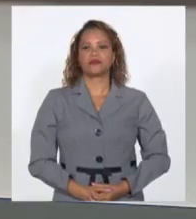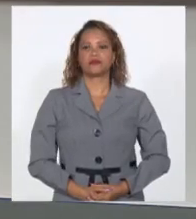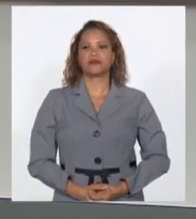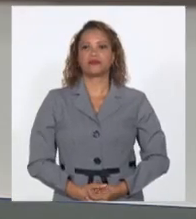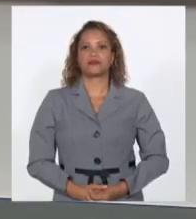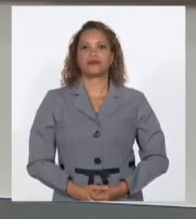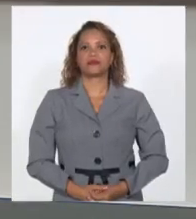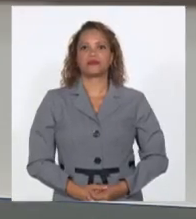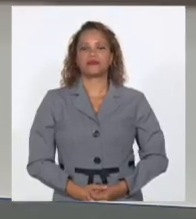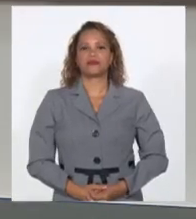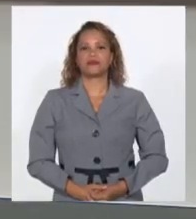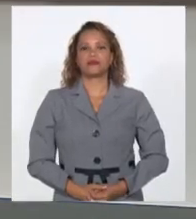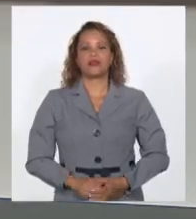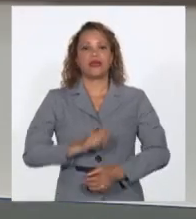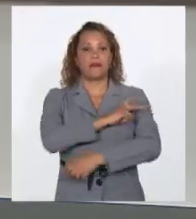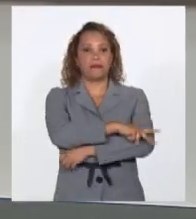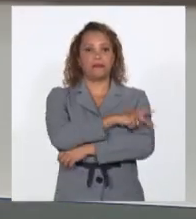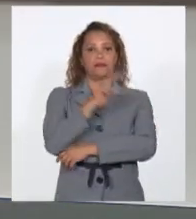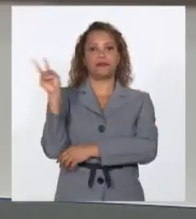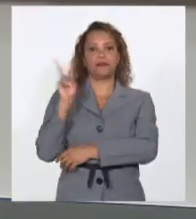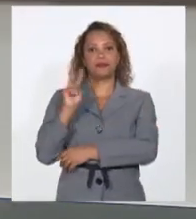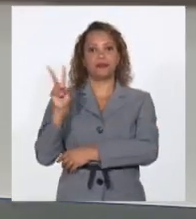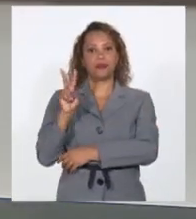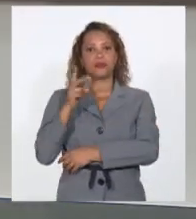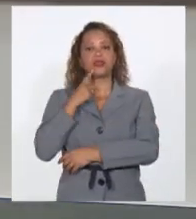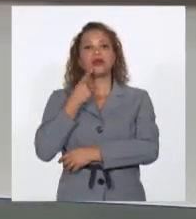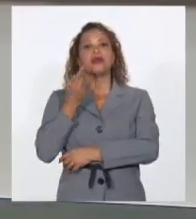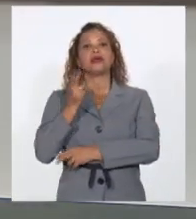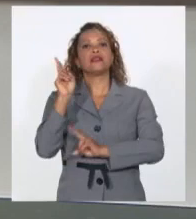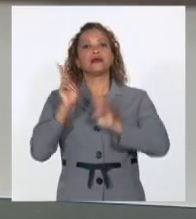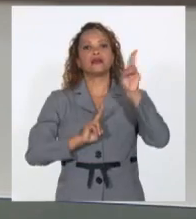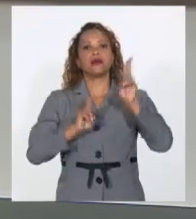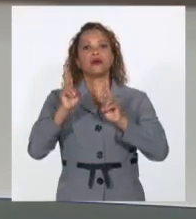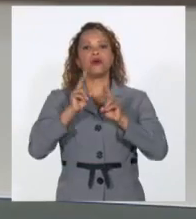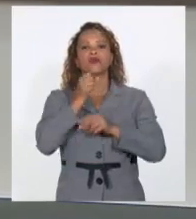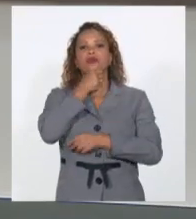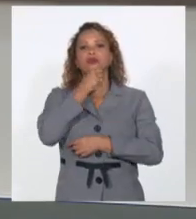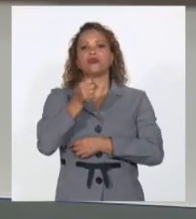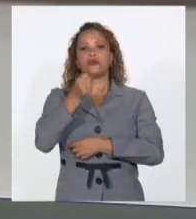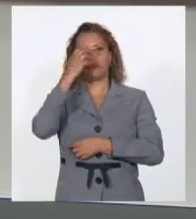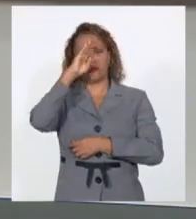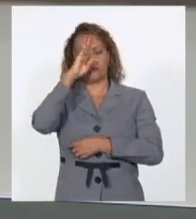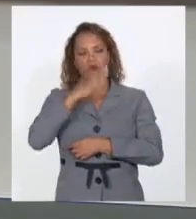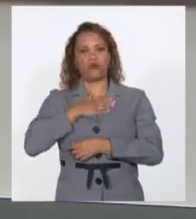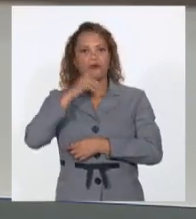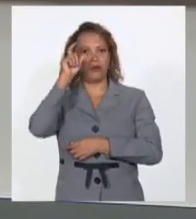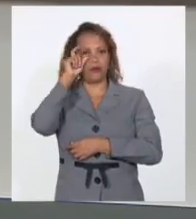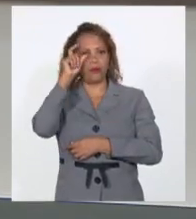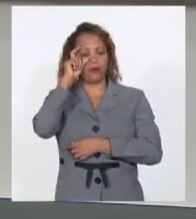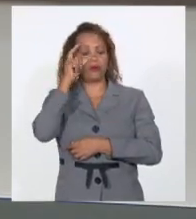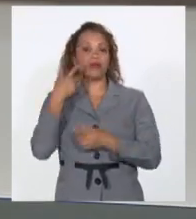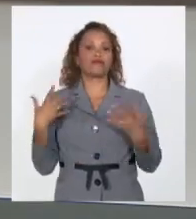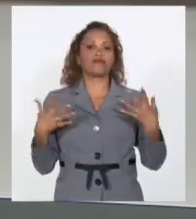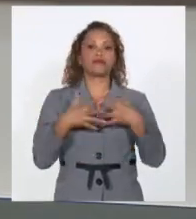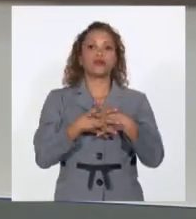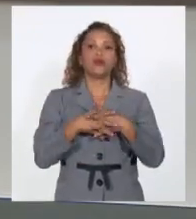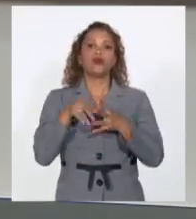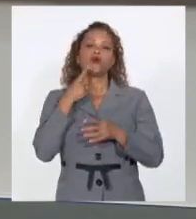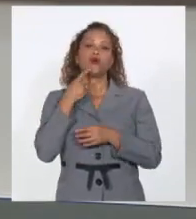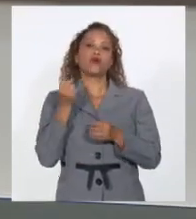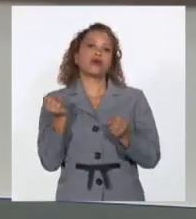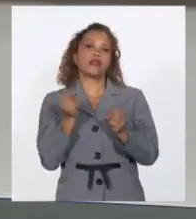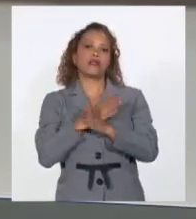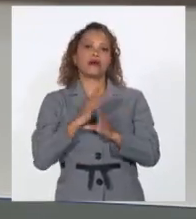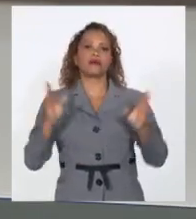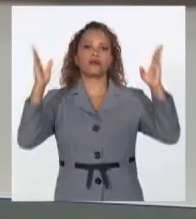Venezuela respaldó las denuncias realizadas por el canciller cubano Bruno Rodríguez Parrilla relacionadas con la falta de transparencia y la